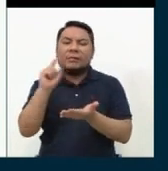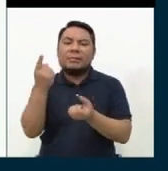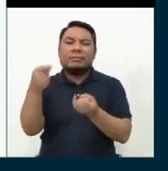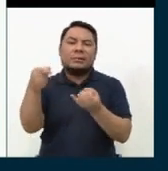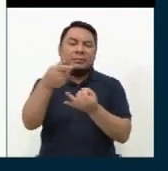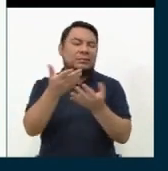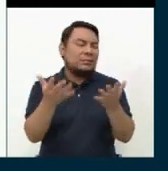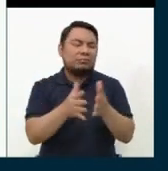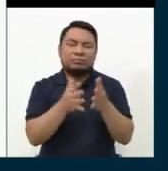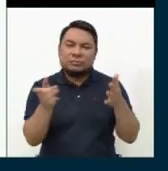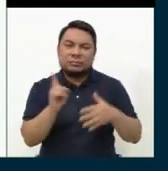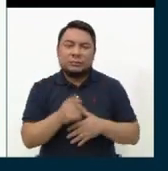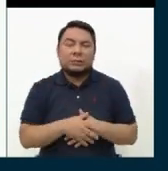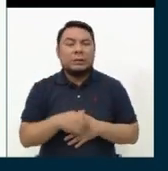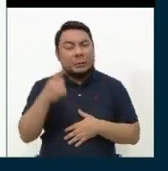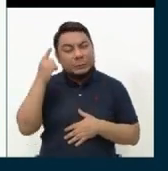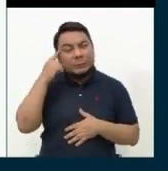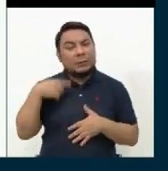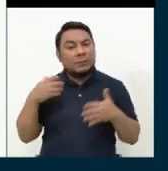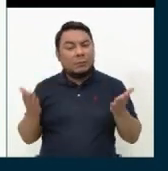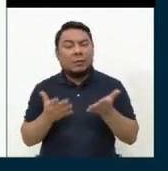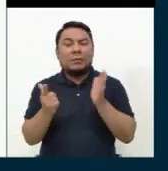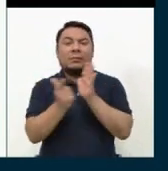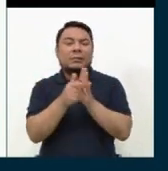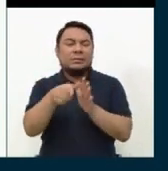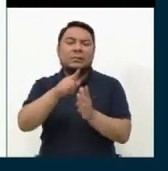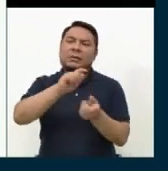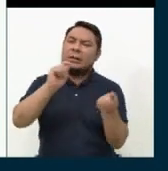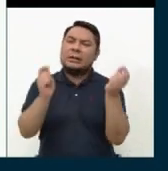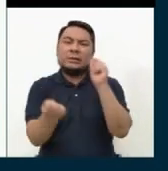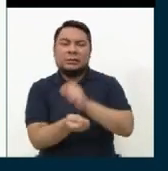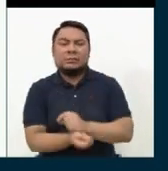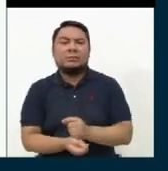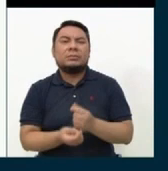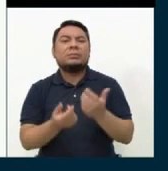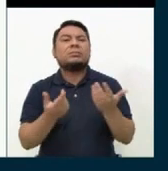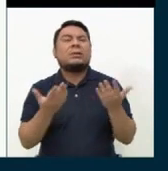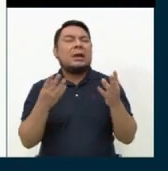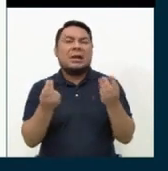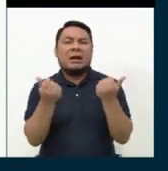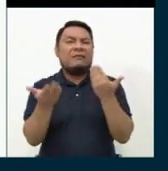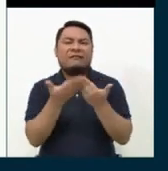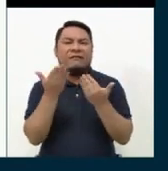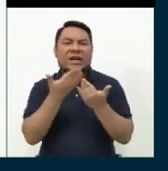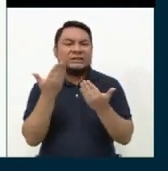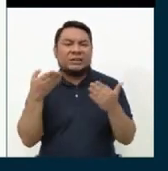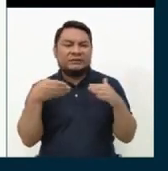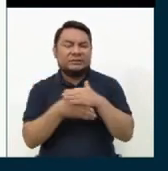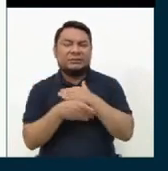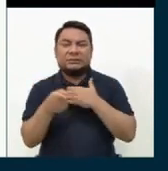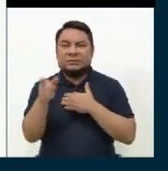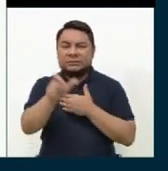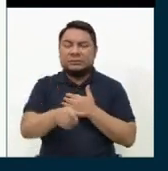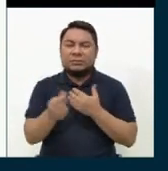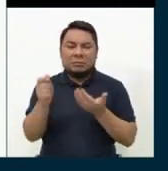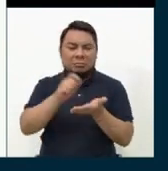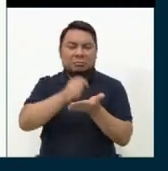promover una ley para que se desburocratice y darle la facilidad para que ellos